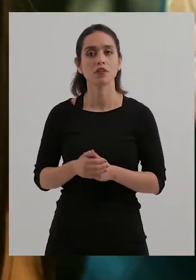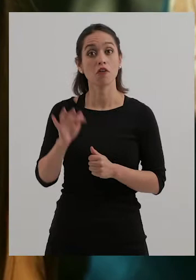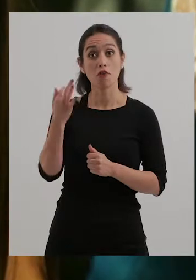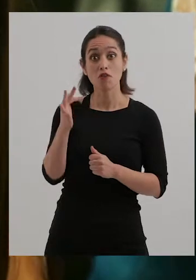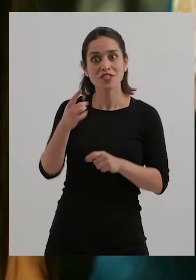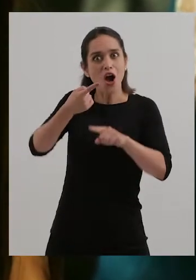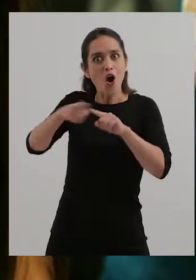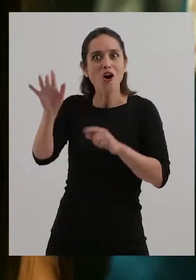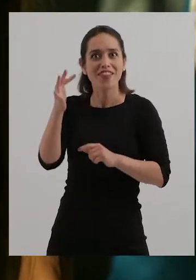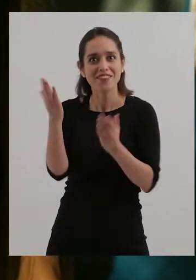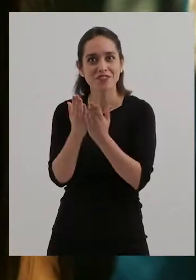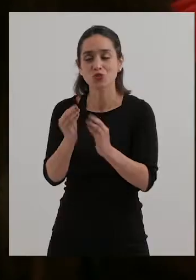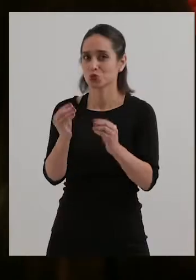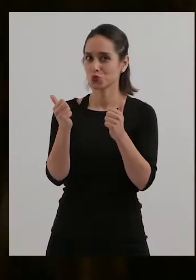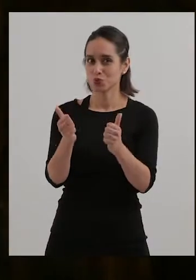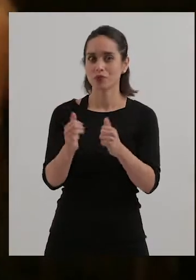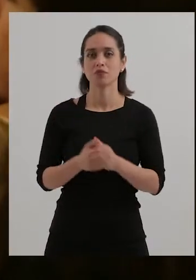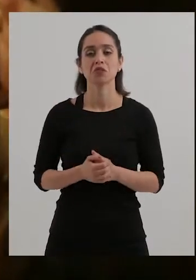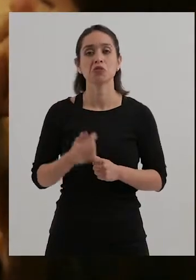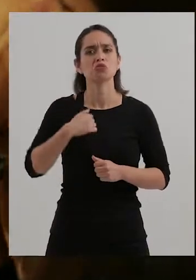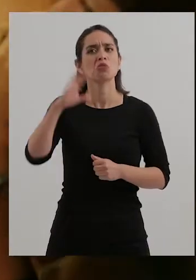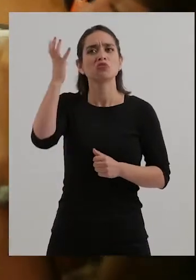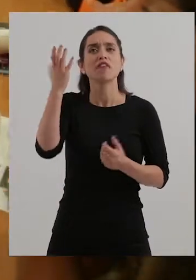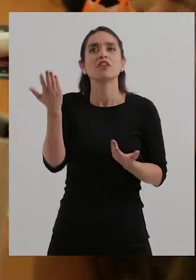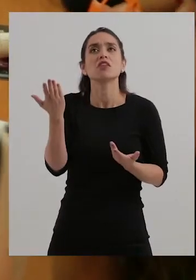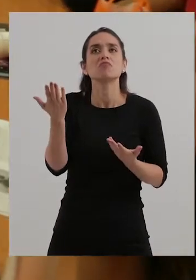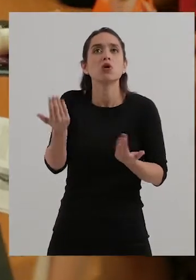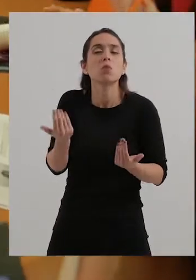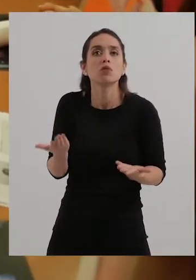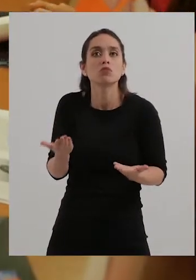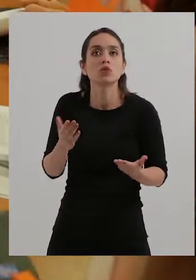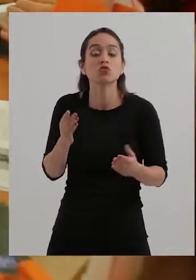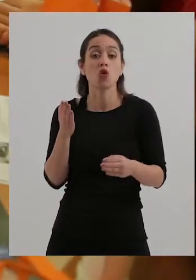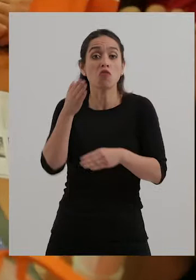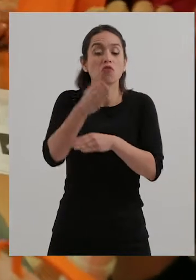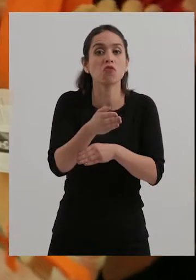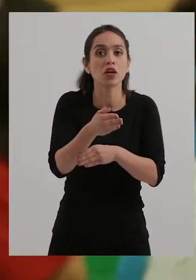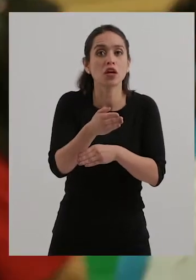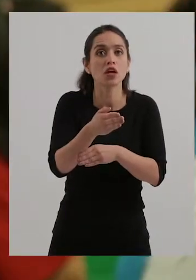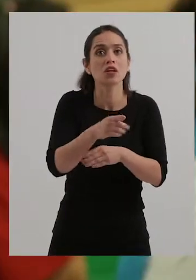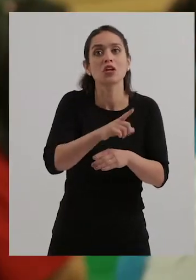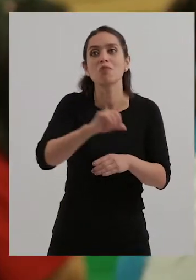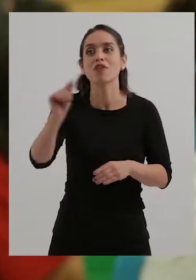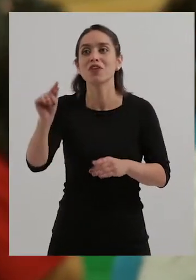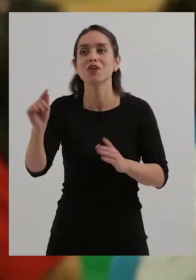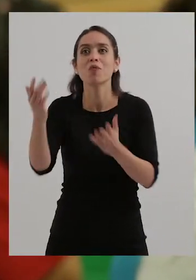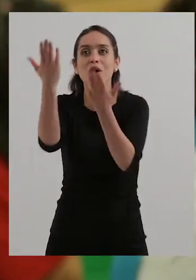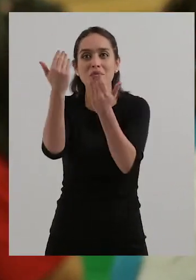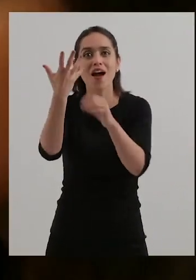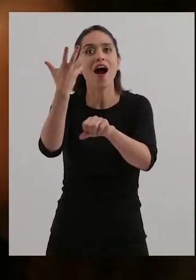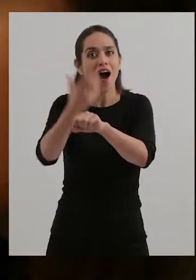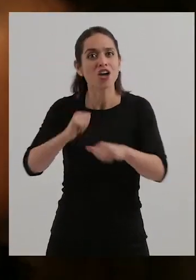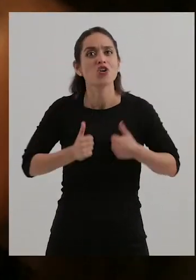También otra astrofísica, súper. Yo no sabía qué esperar a llegar y salí con mucha esperanza que hay